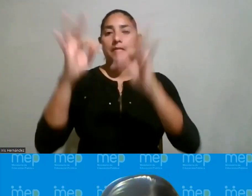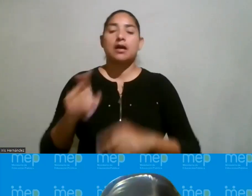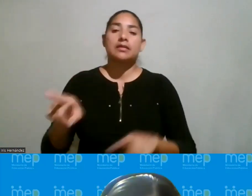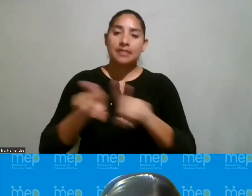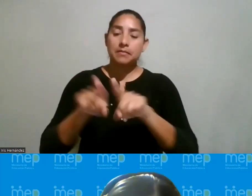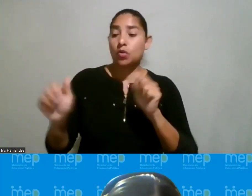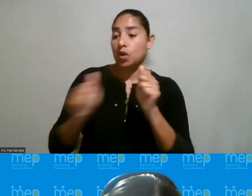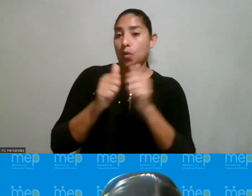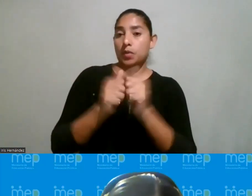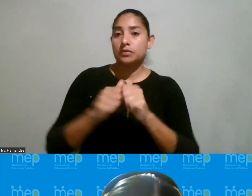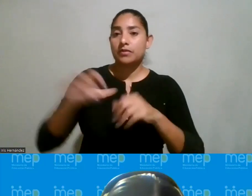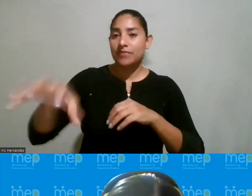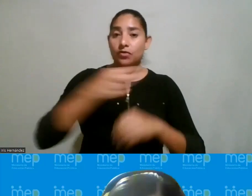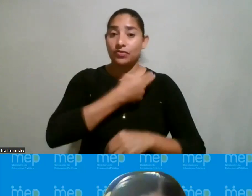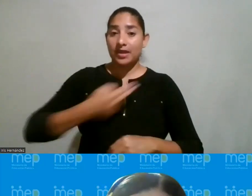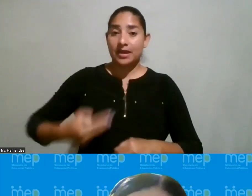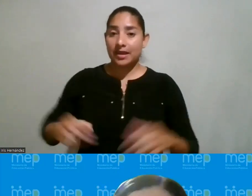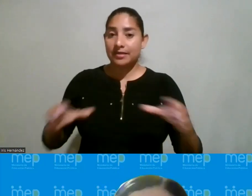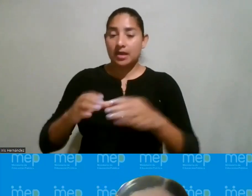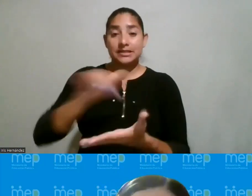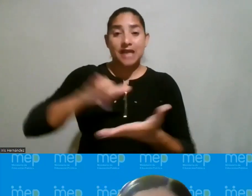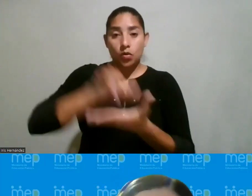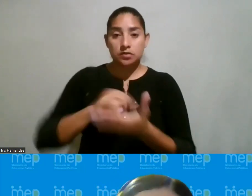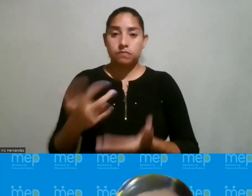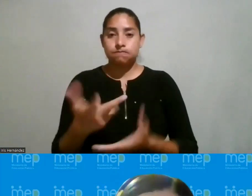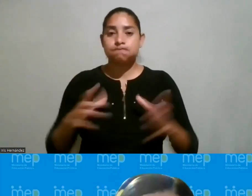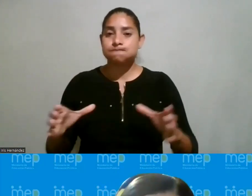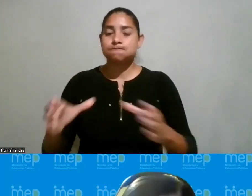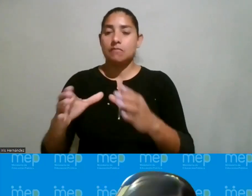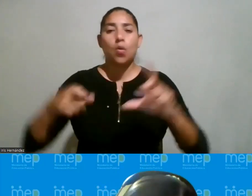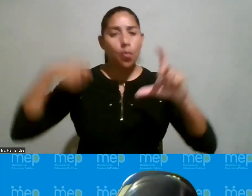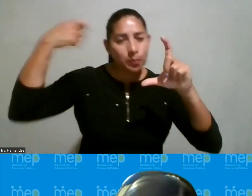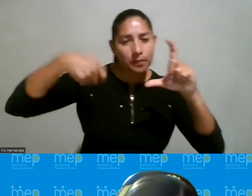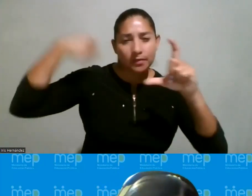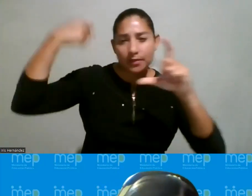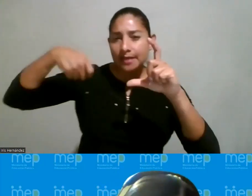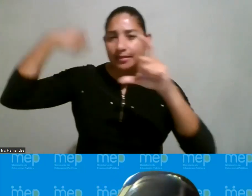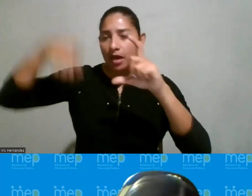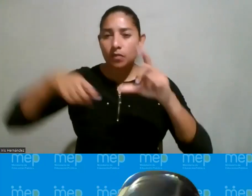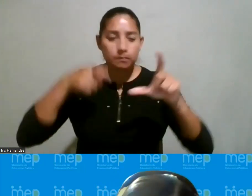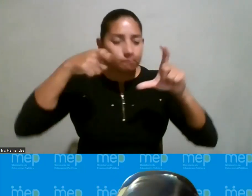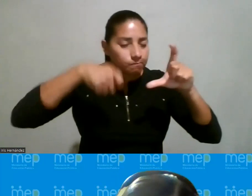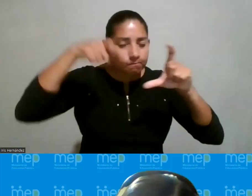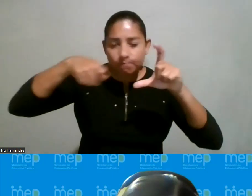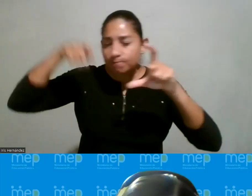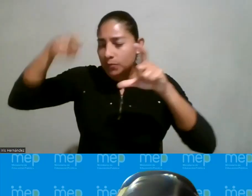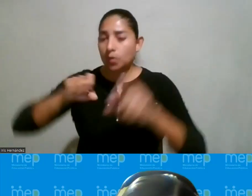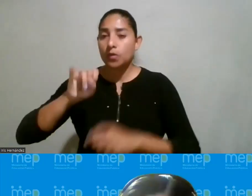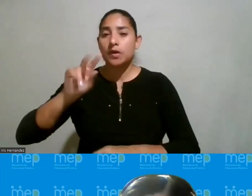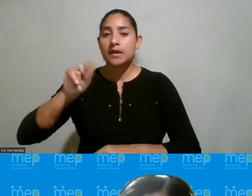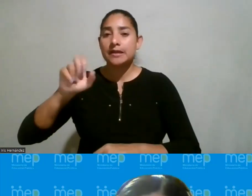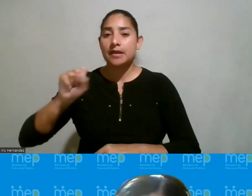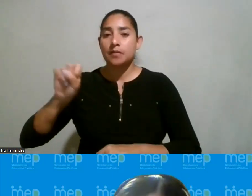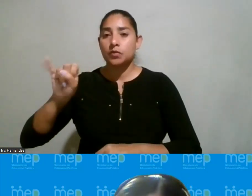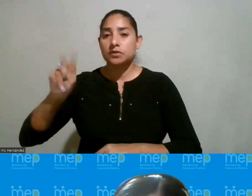y también nos acompañaron de la región de Heredia y San José con un video que nos ¿verdad? también fue conjunto con Inamo y con el SINAR